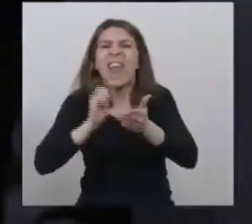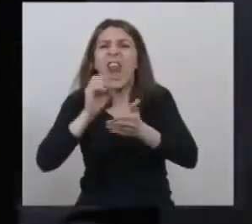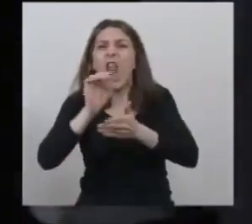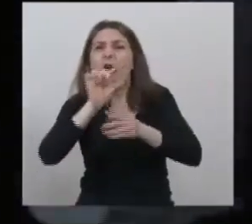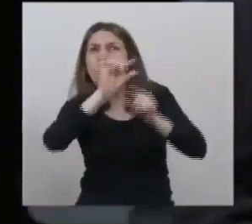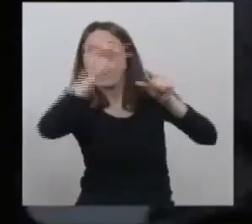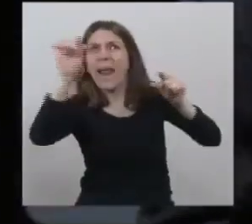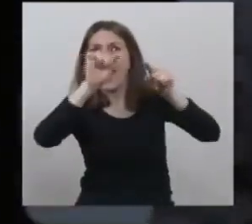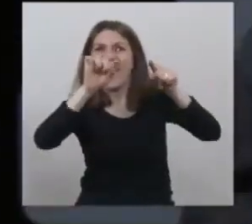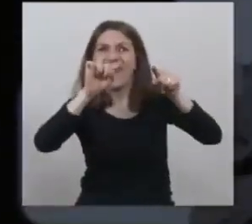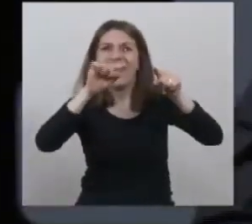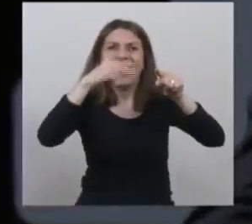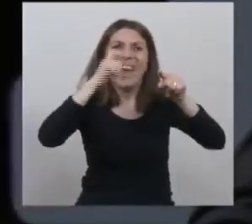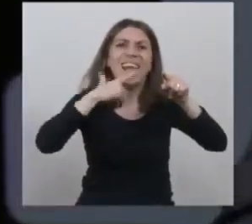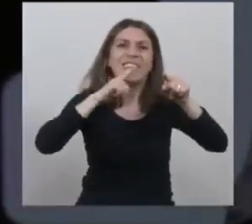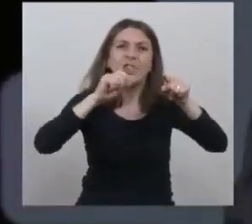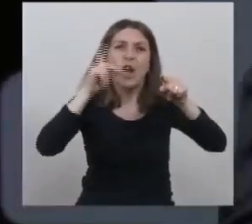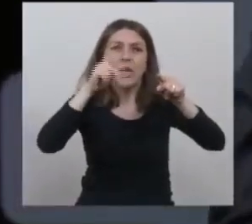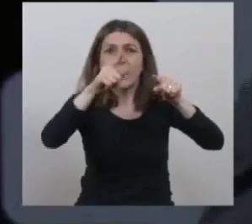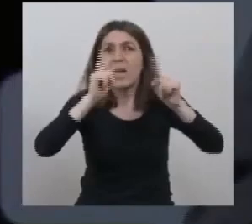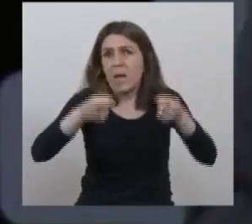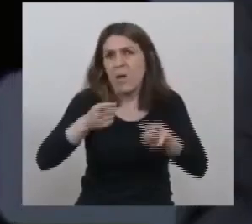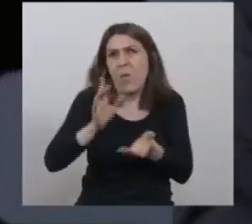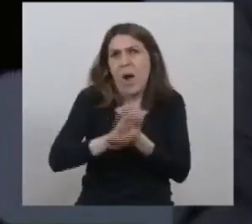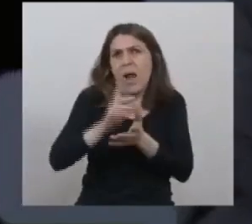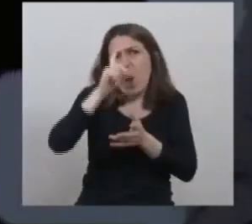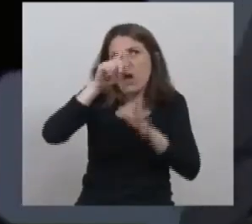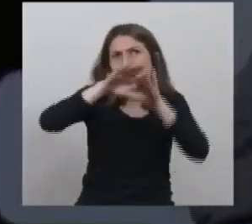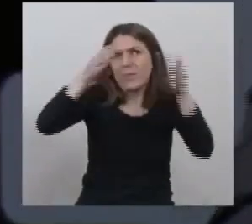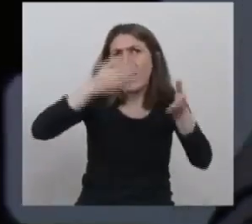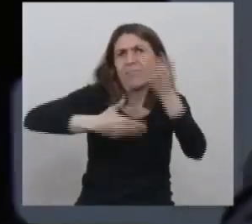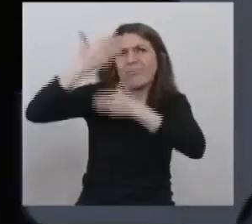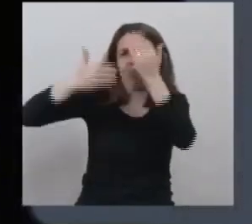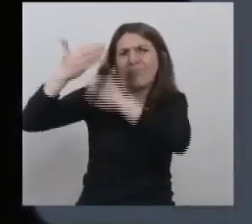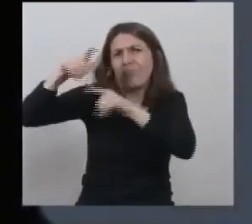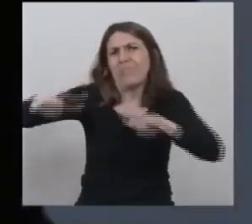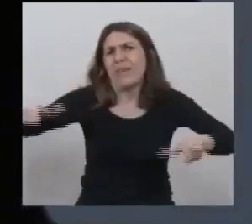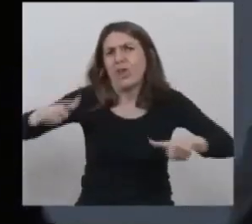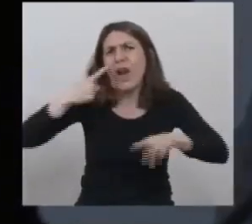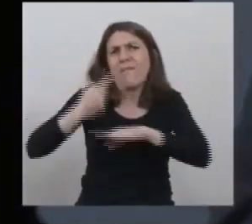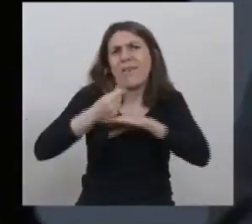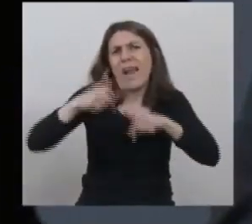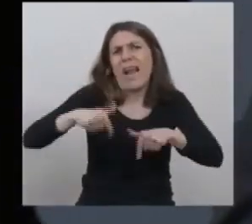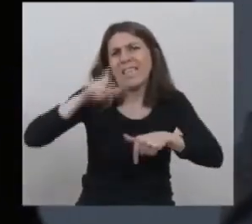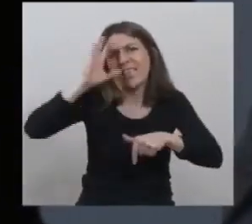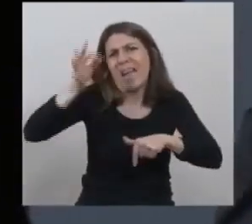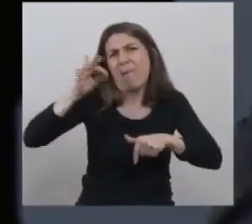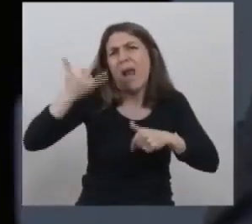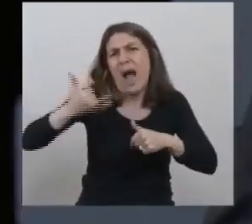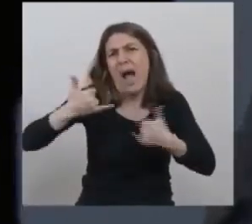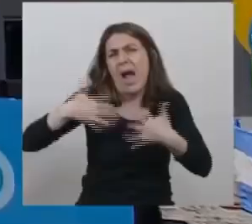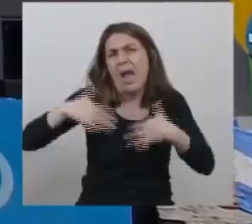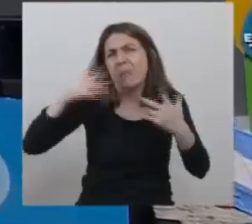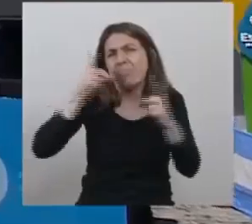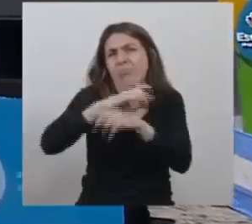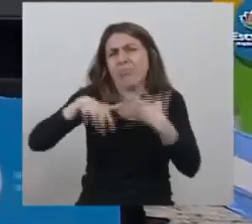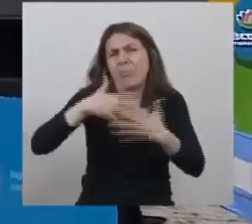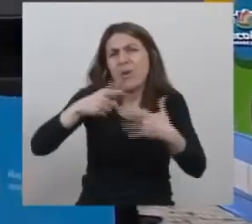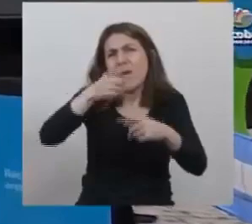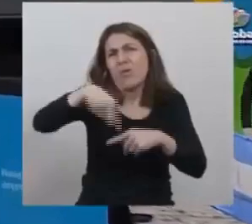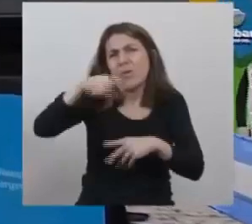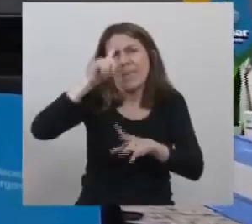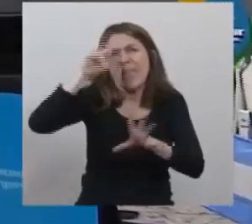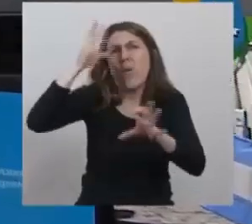historia de este hospital, los vecinos de Escobar la conocen muy bien, cómo se dio, dramática, por cierto, ¿no? Recordamos las imágenes